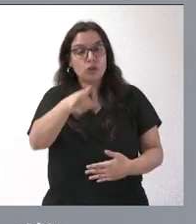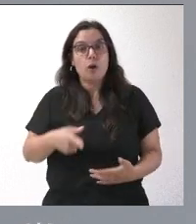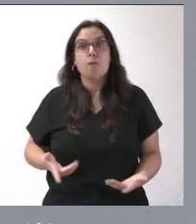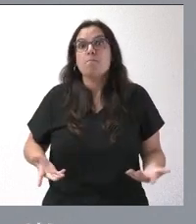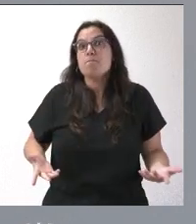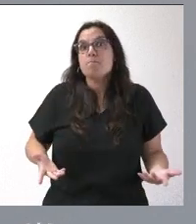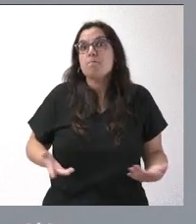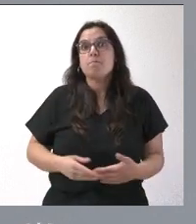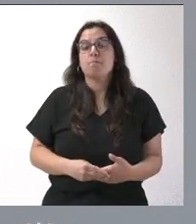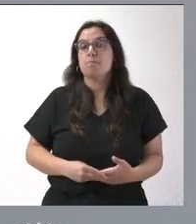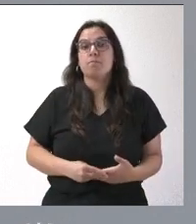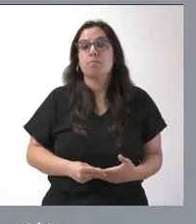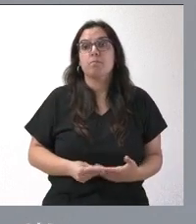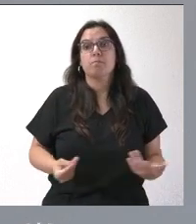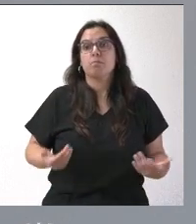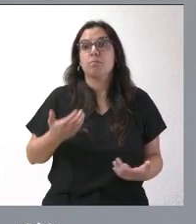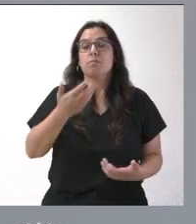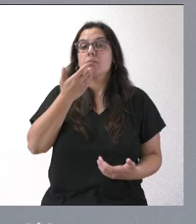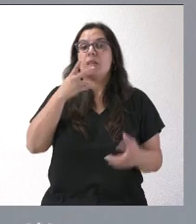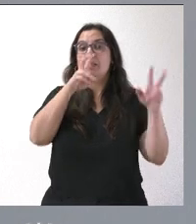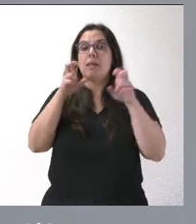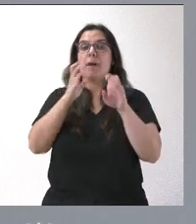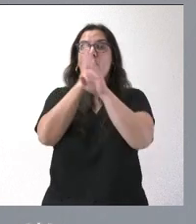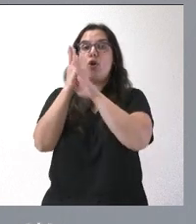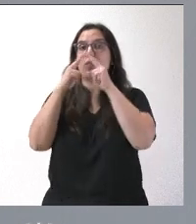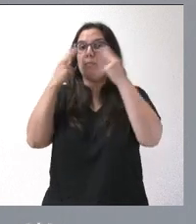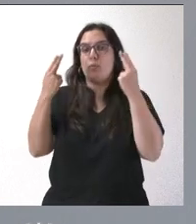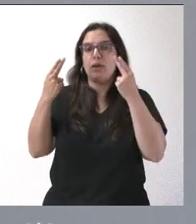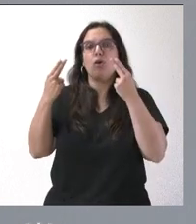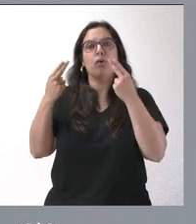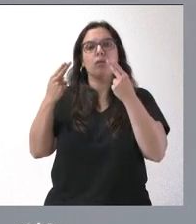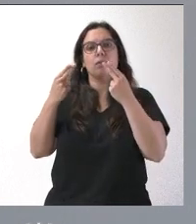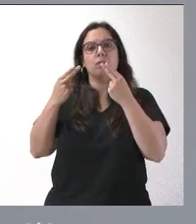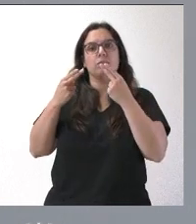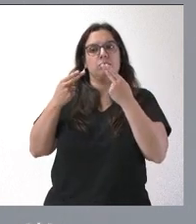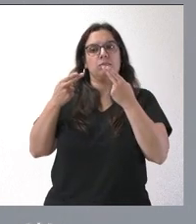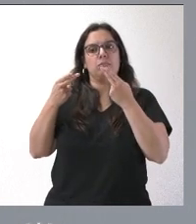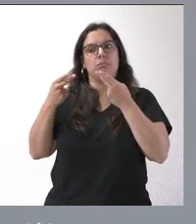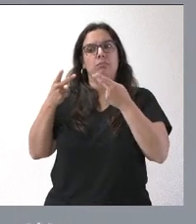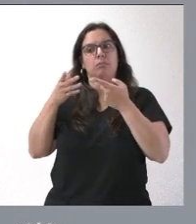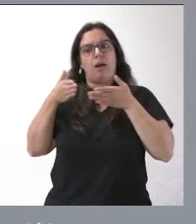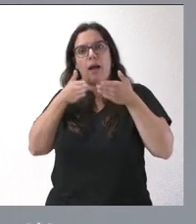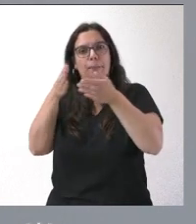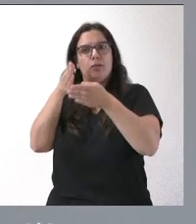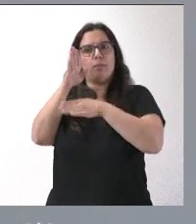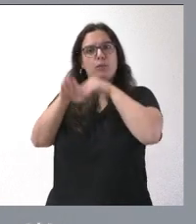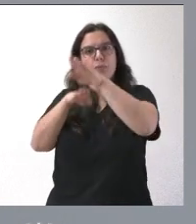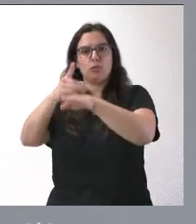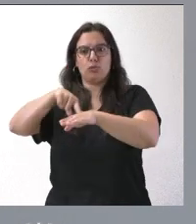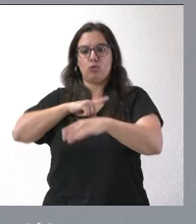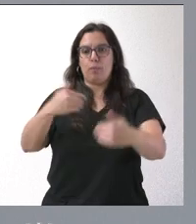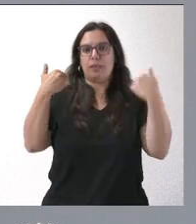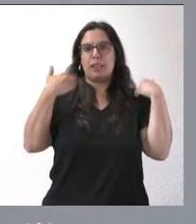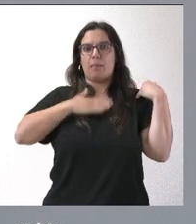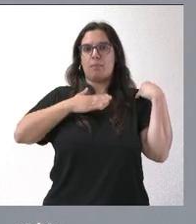No, sí se sabe por ningún procedimiento. Las cuestiones de orden público tienen sus cauces y, lógicamente, no están reguladas en las competencias autonómicas. Digamos